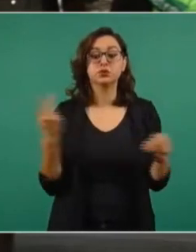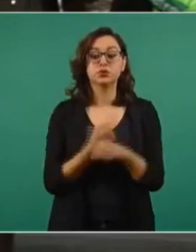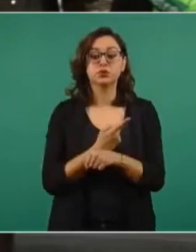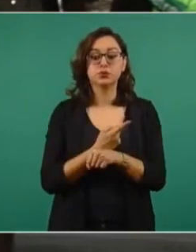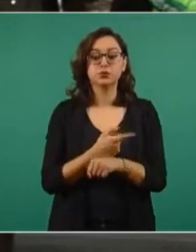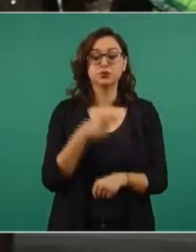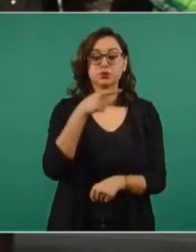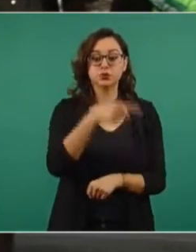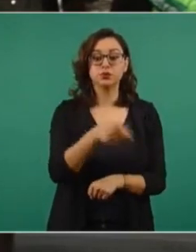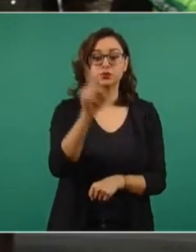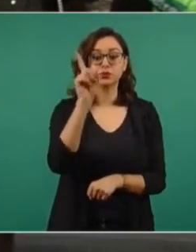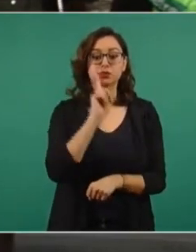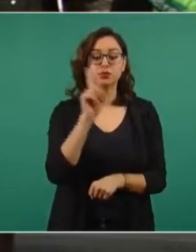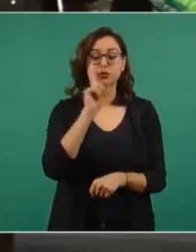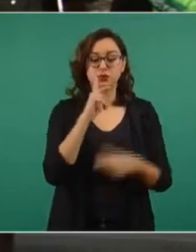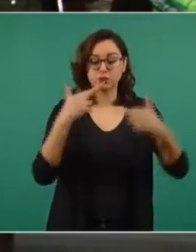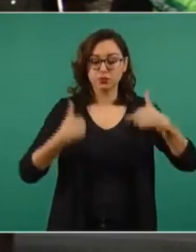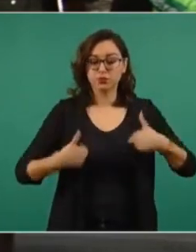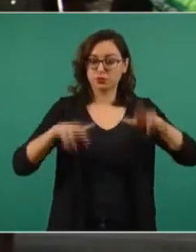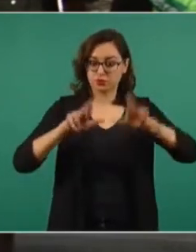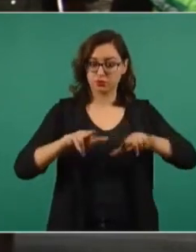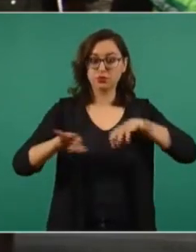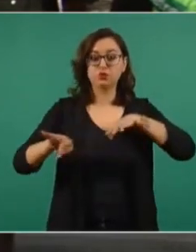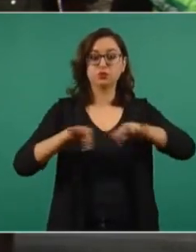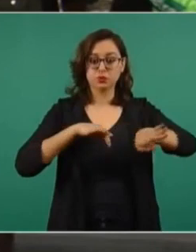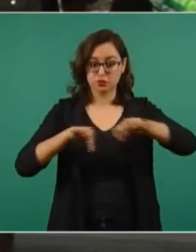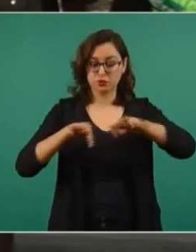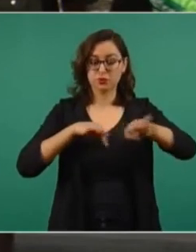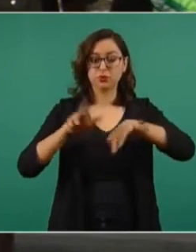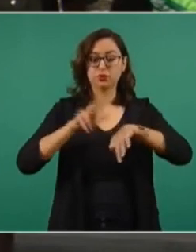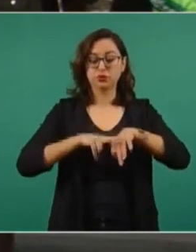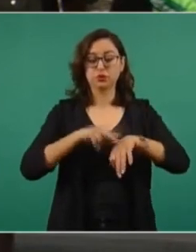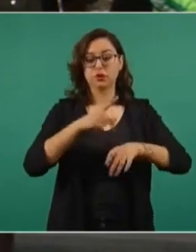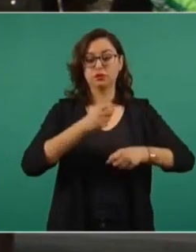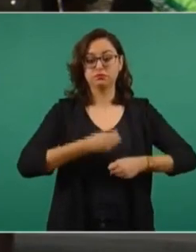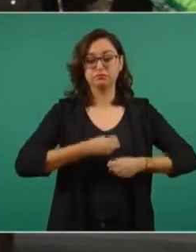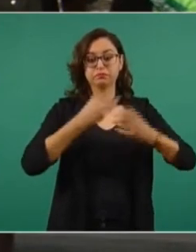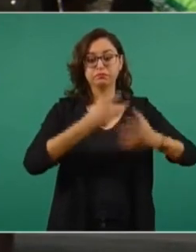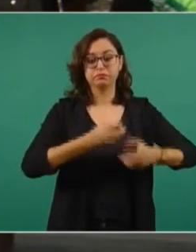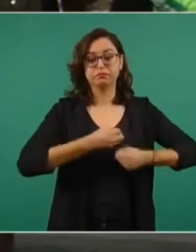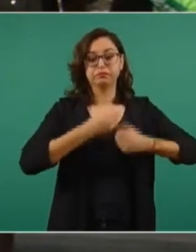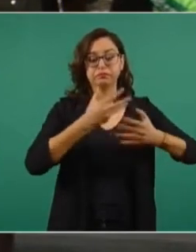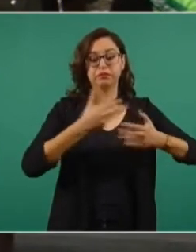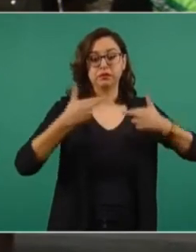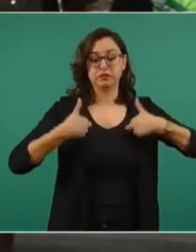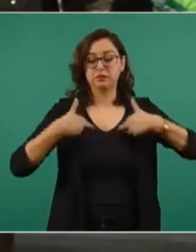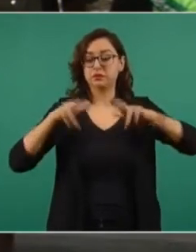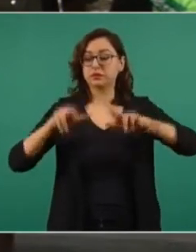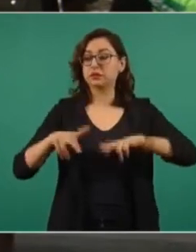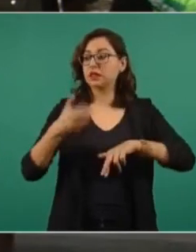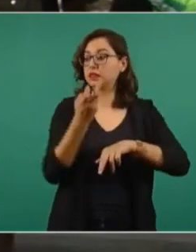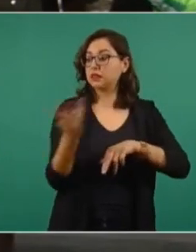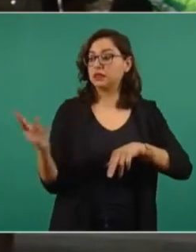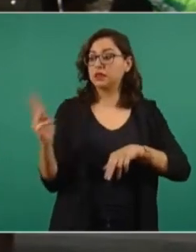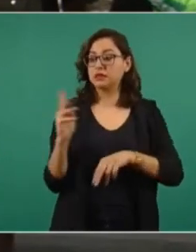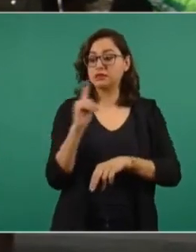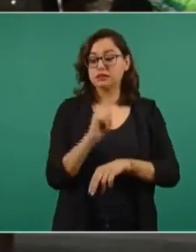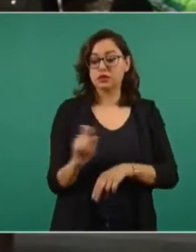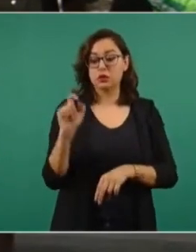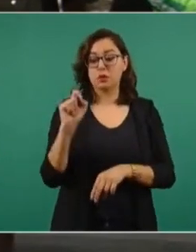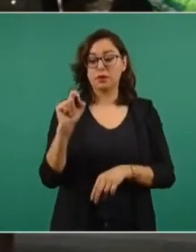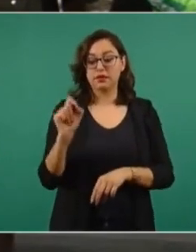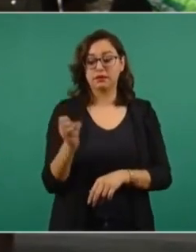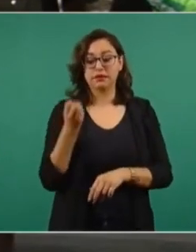representando a la clase trabajadora, habló en nombre también de los ciento veintiséis trabajadores que son